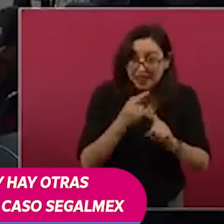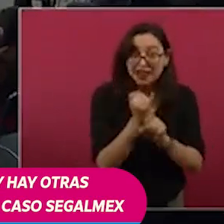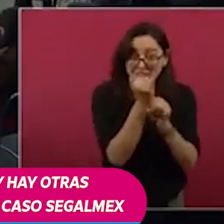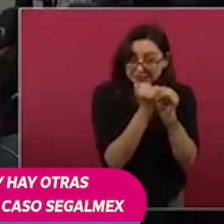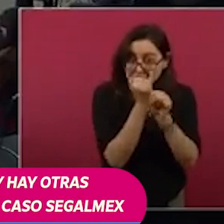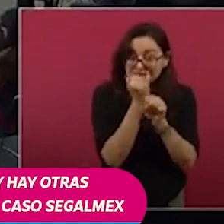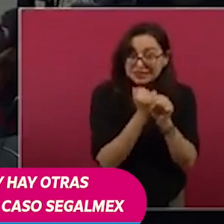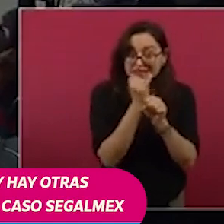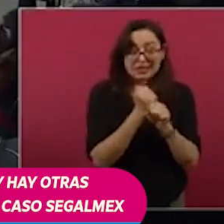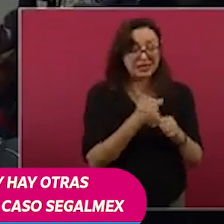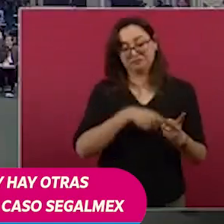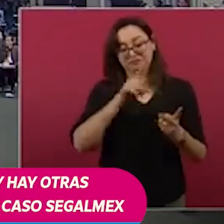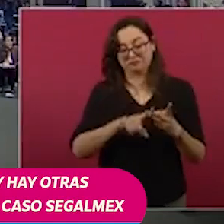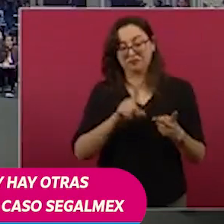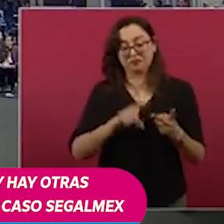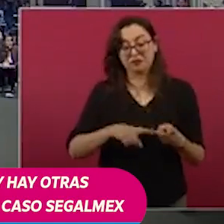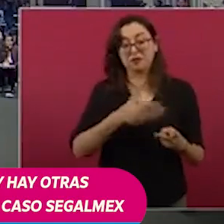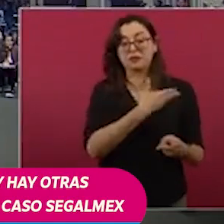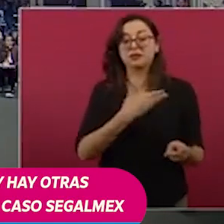Pero bueno,